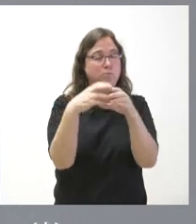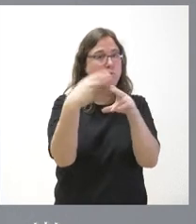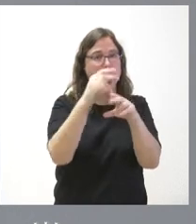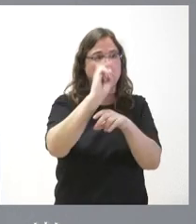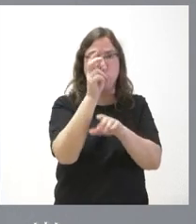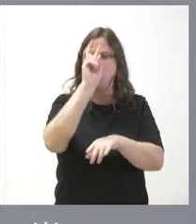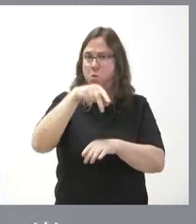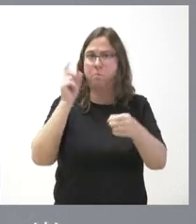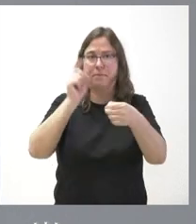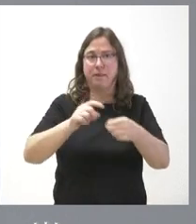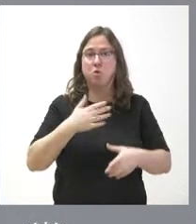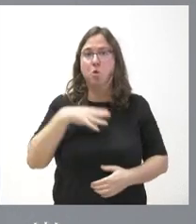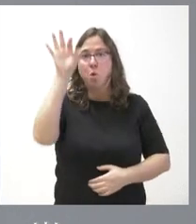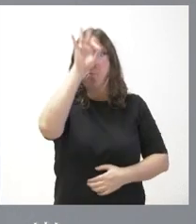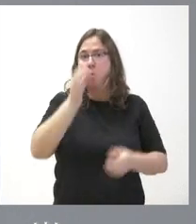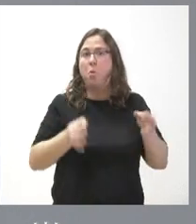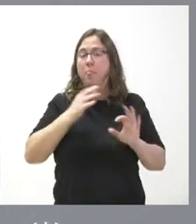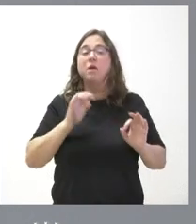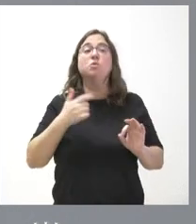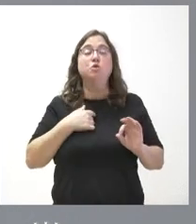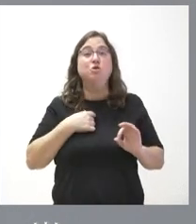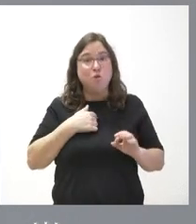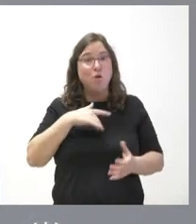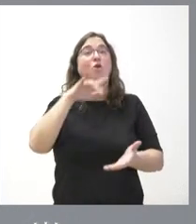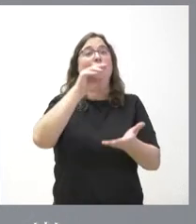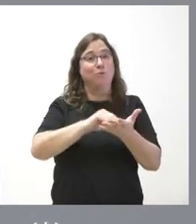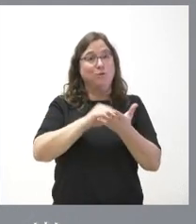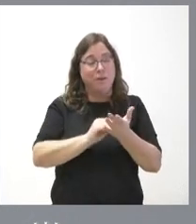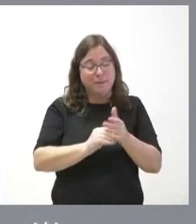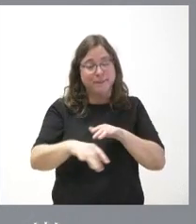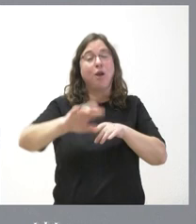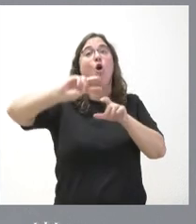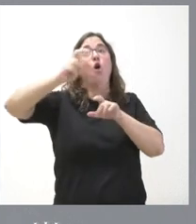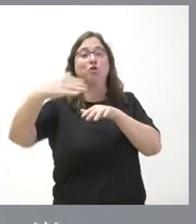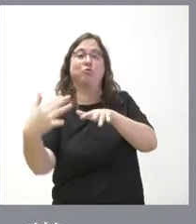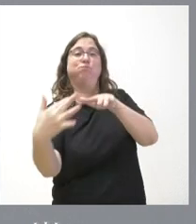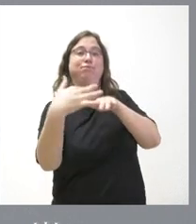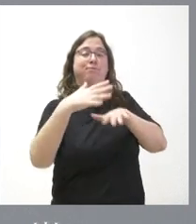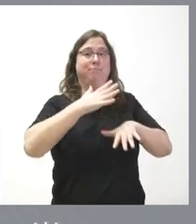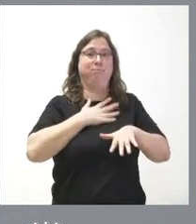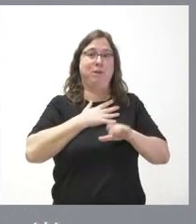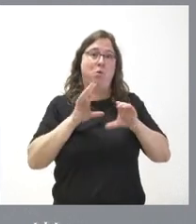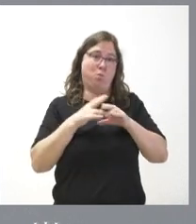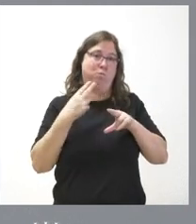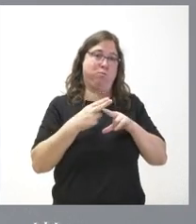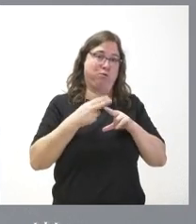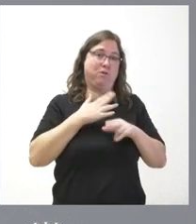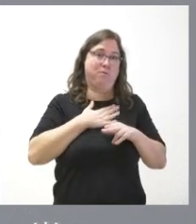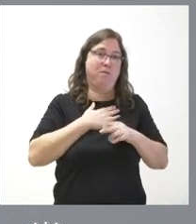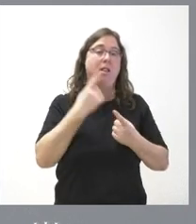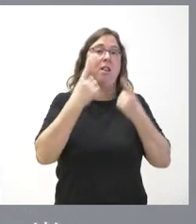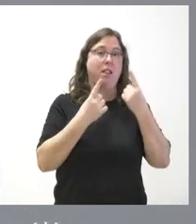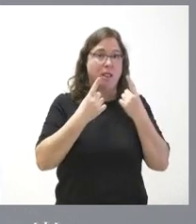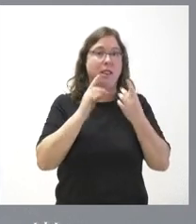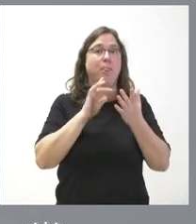y que como partido político he sufrido muchas veces las concentraciones de otras convocatorias que sí habían